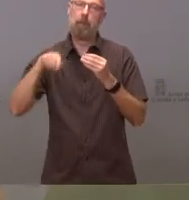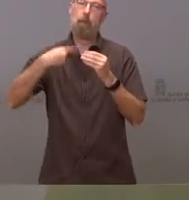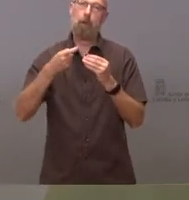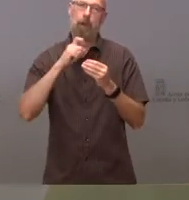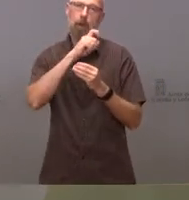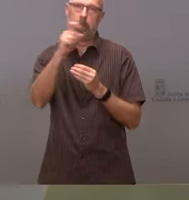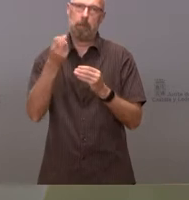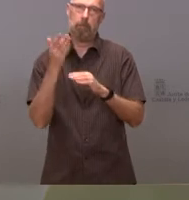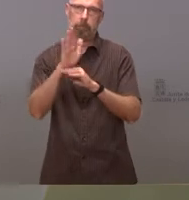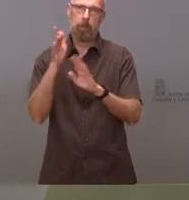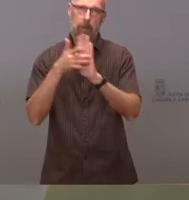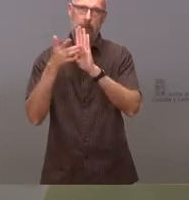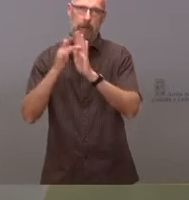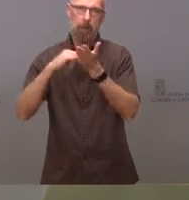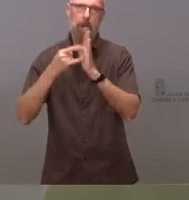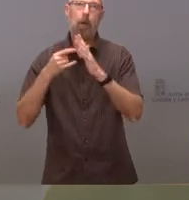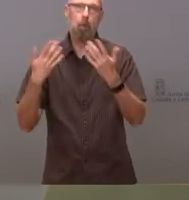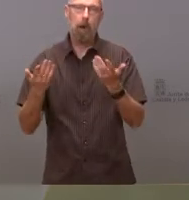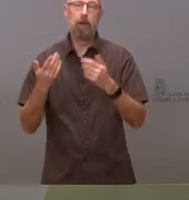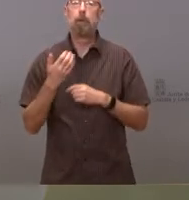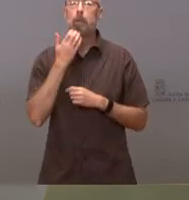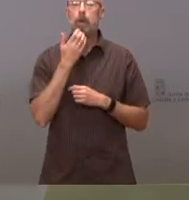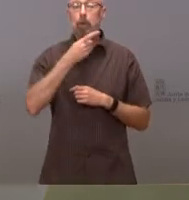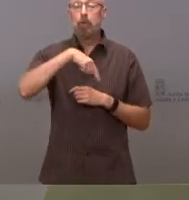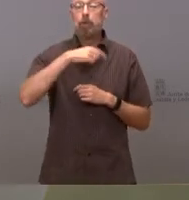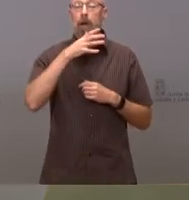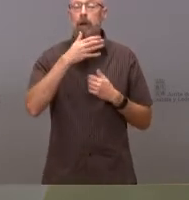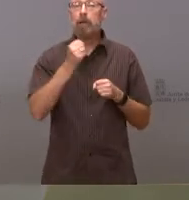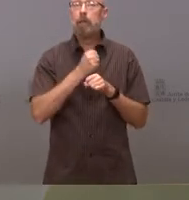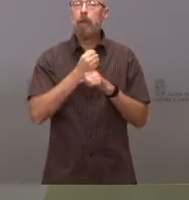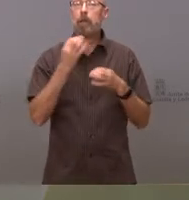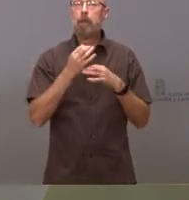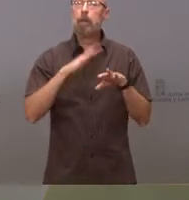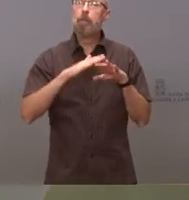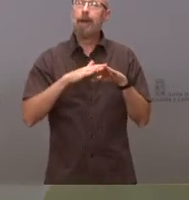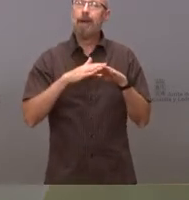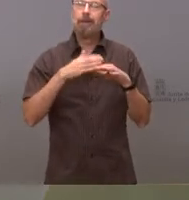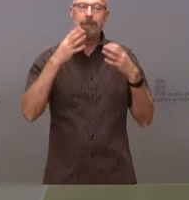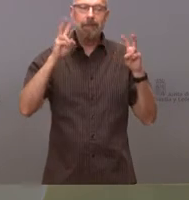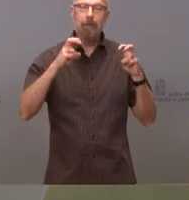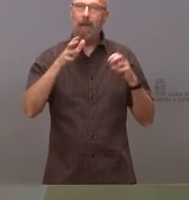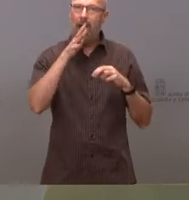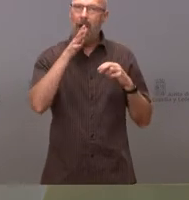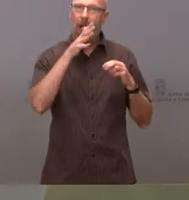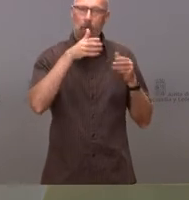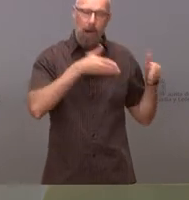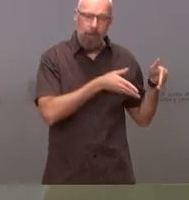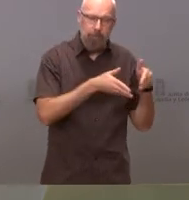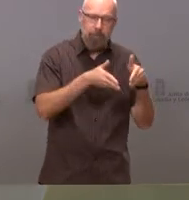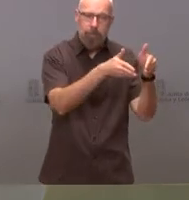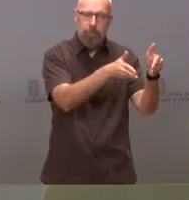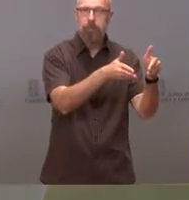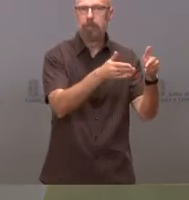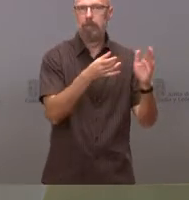ya en muchas cosas. Quizá una de las más importantes es la garantía de la calidad de los acuíferos y las captaciones de agua de las poblaciones, porque, en definitiva,